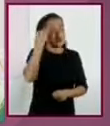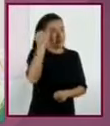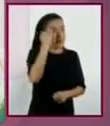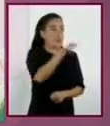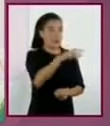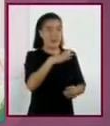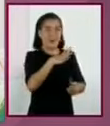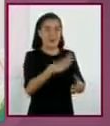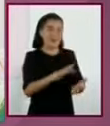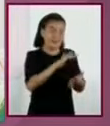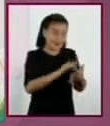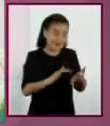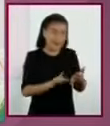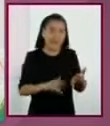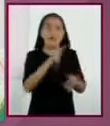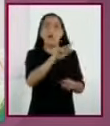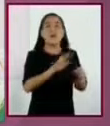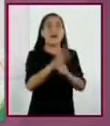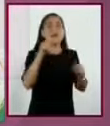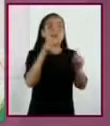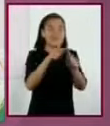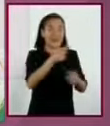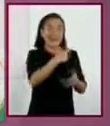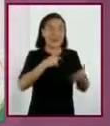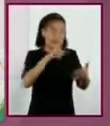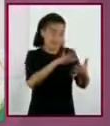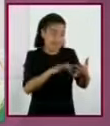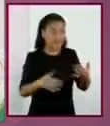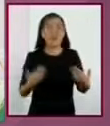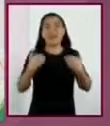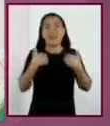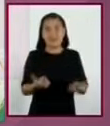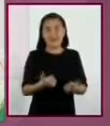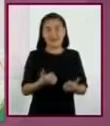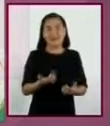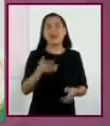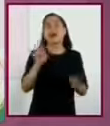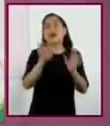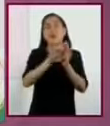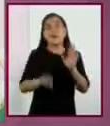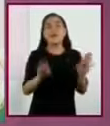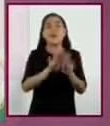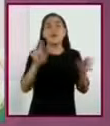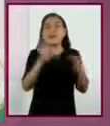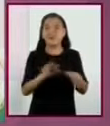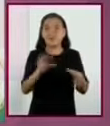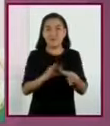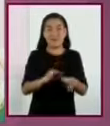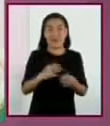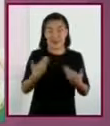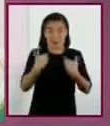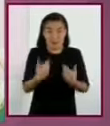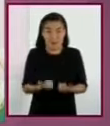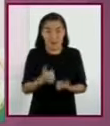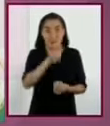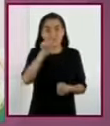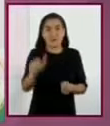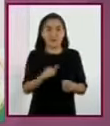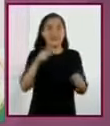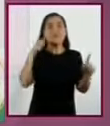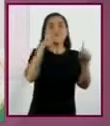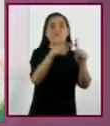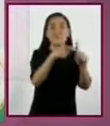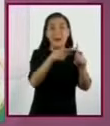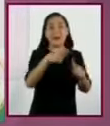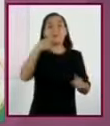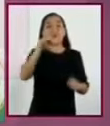y tu meta por alcanzar es comprenderlo. Si tuviéramos que usar una analogía, diríamos que la comprensión será tu destino, pero